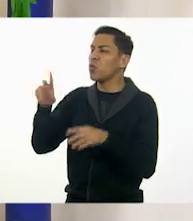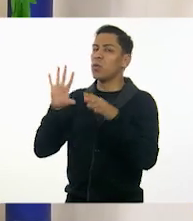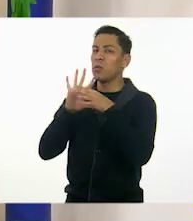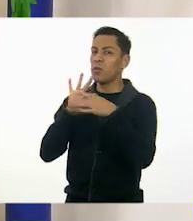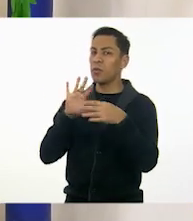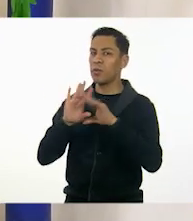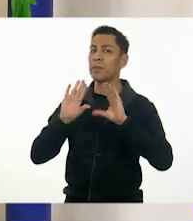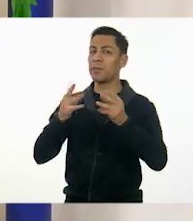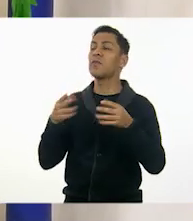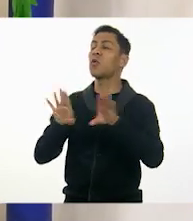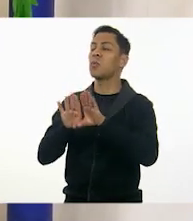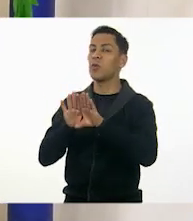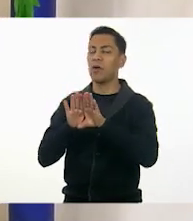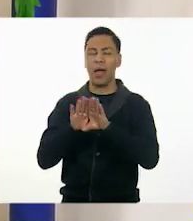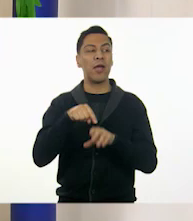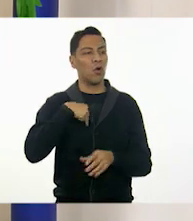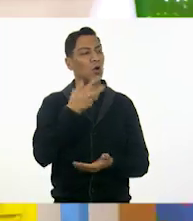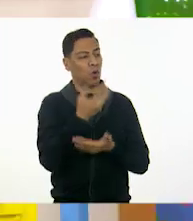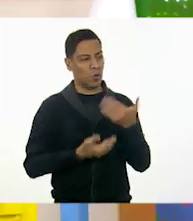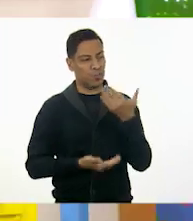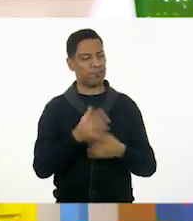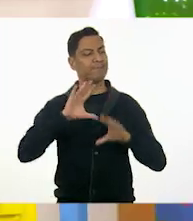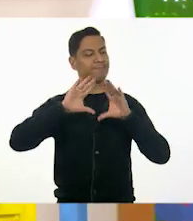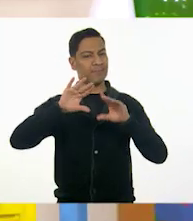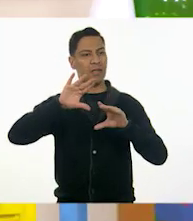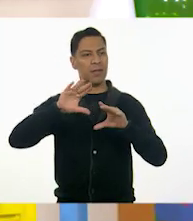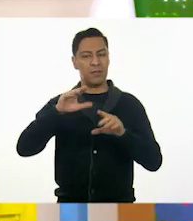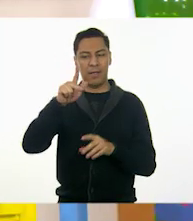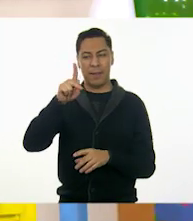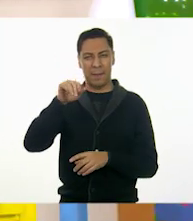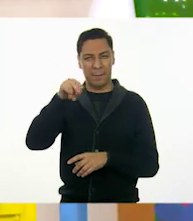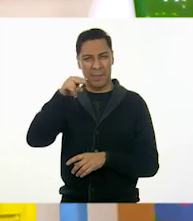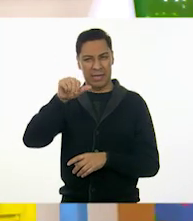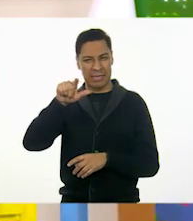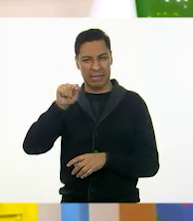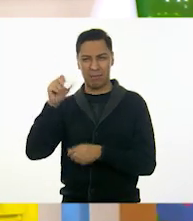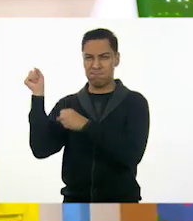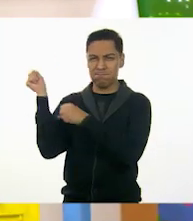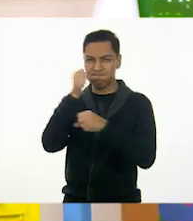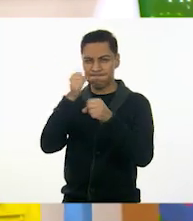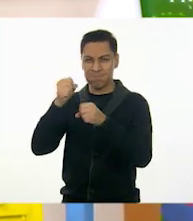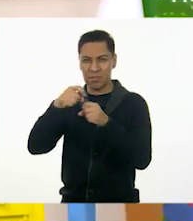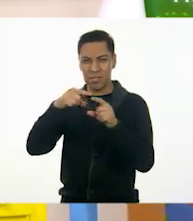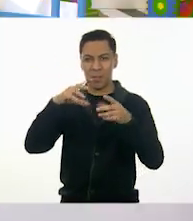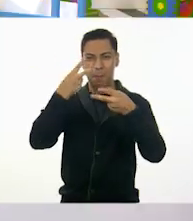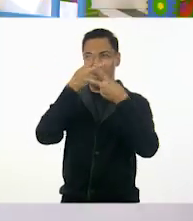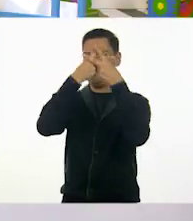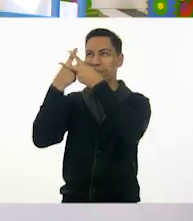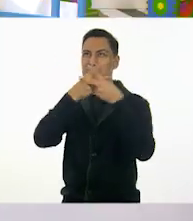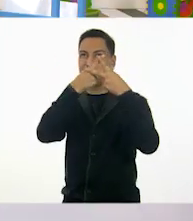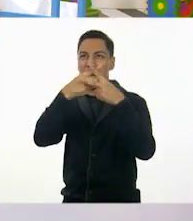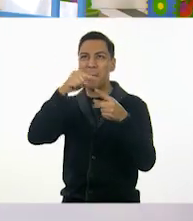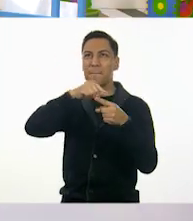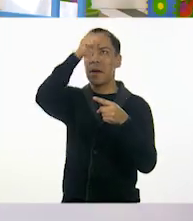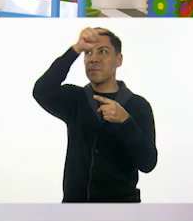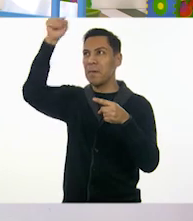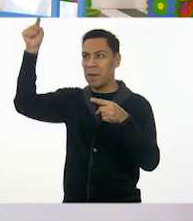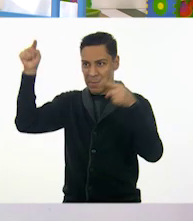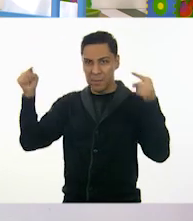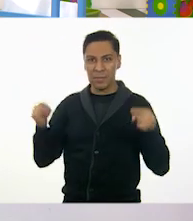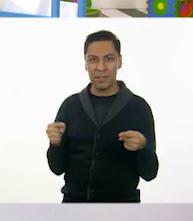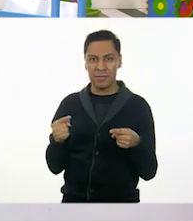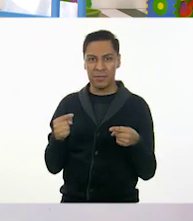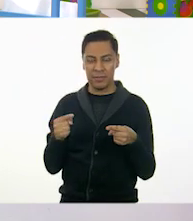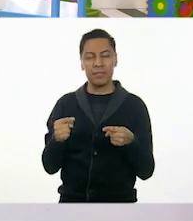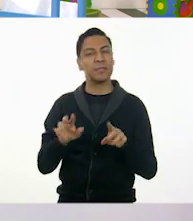esta mañana? Hoy vamos a hacer una piñata tradicional de la que nos han estado hablando ustedes, la de picos. La de picos. Pero además de todo lo que han hablado